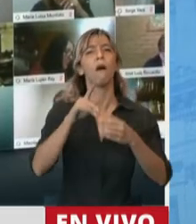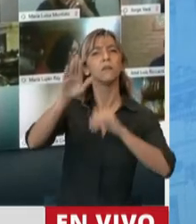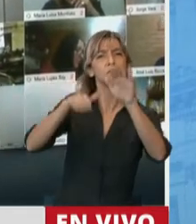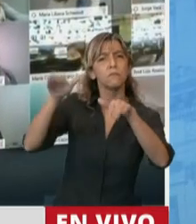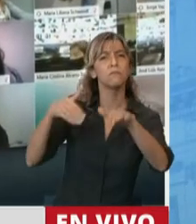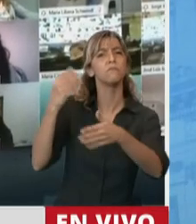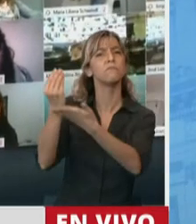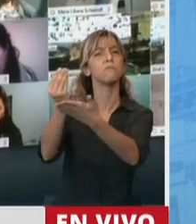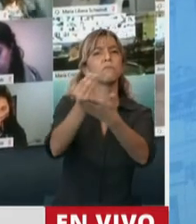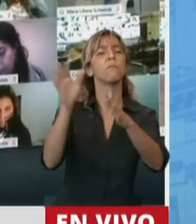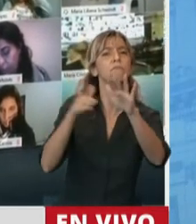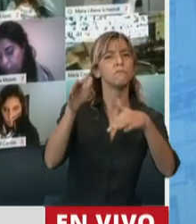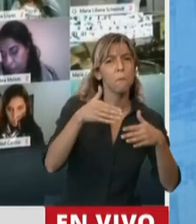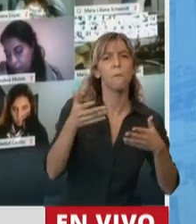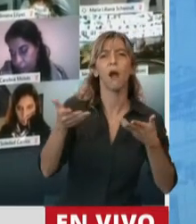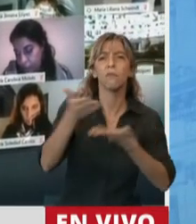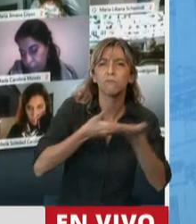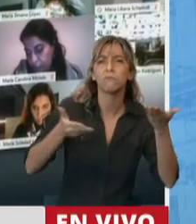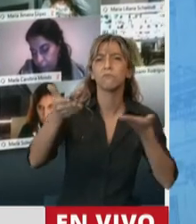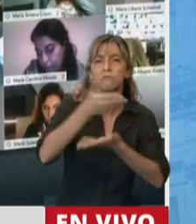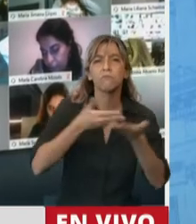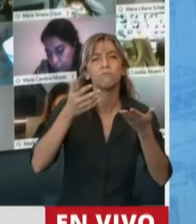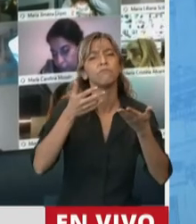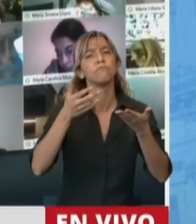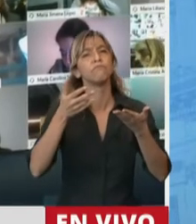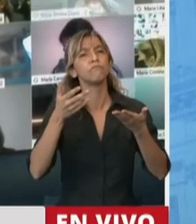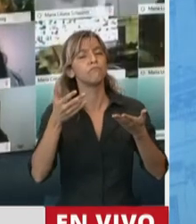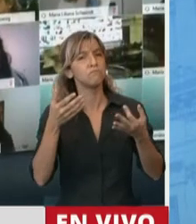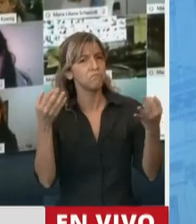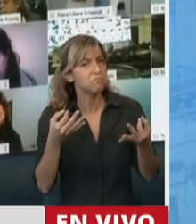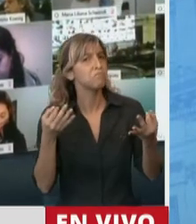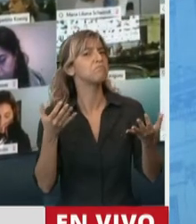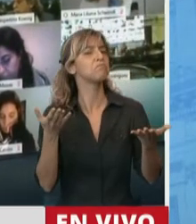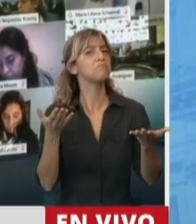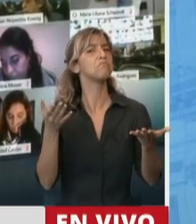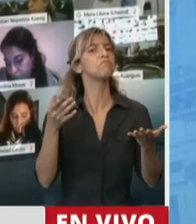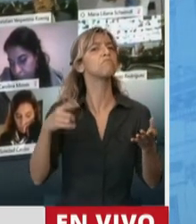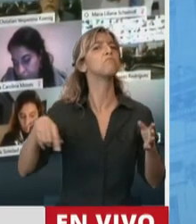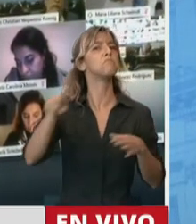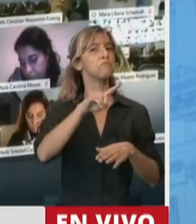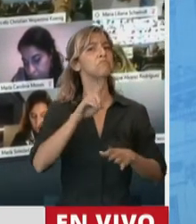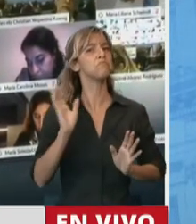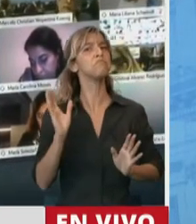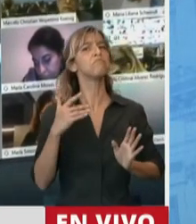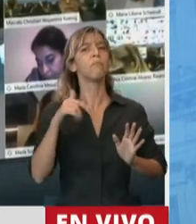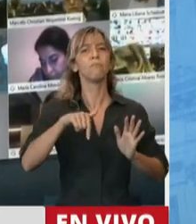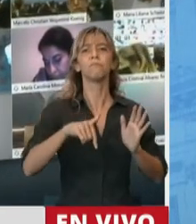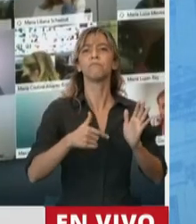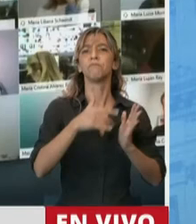actores que tienen relación en estos proyectos.